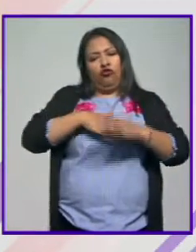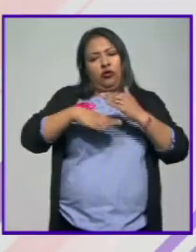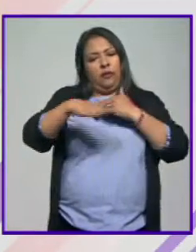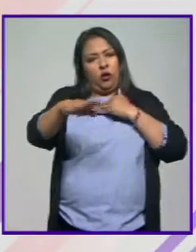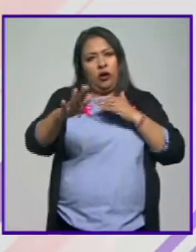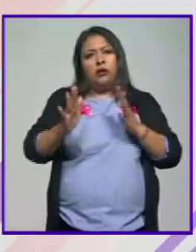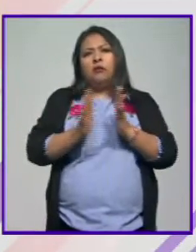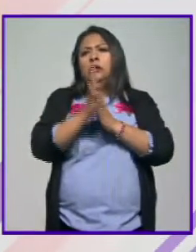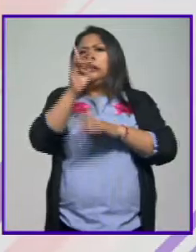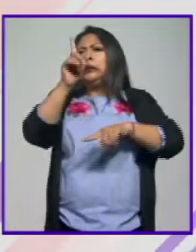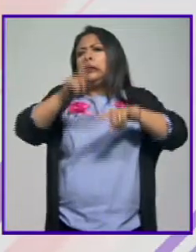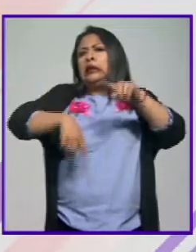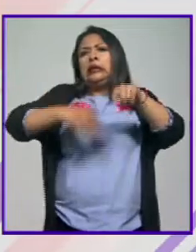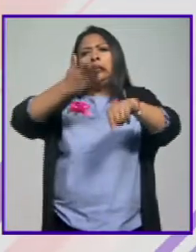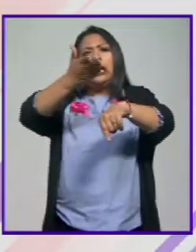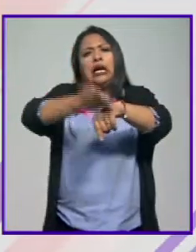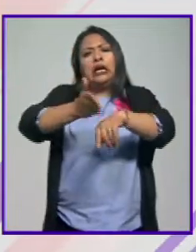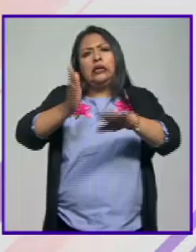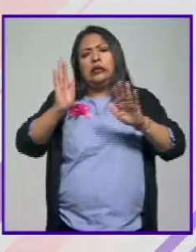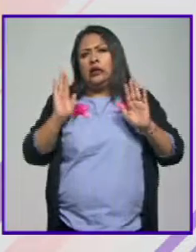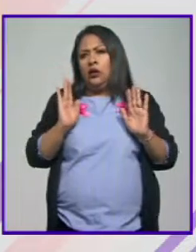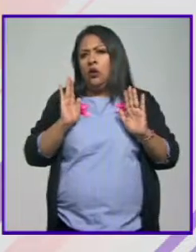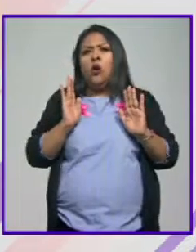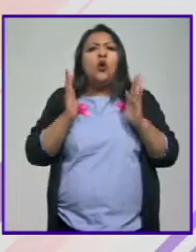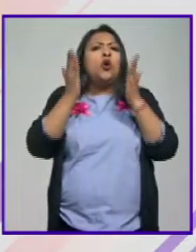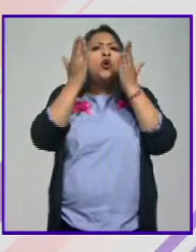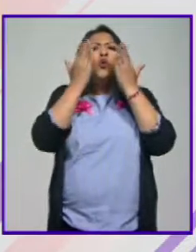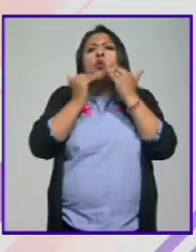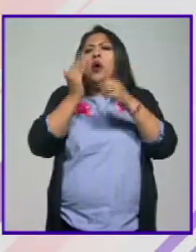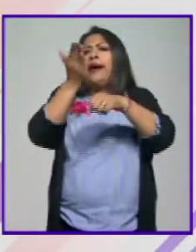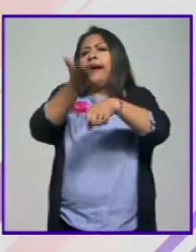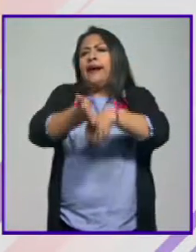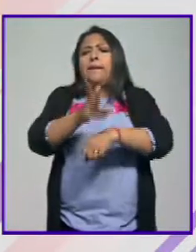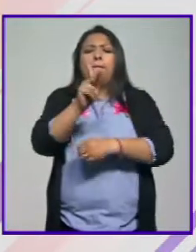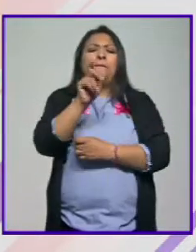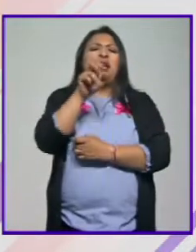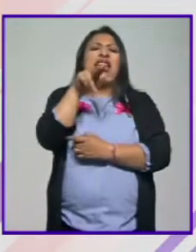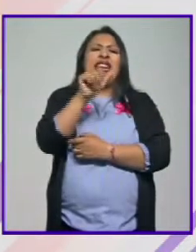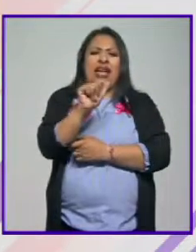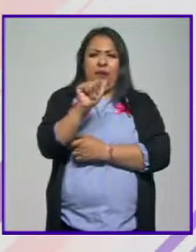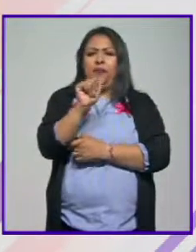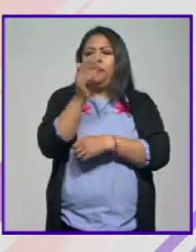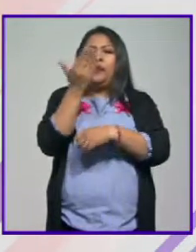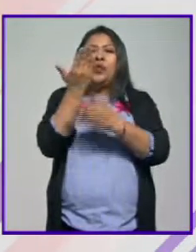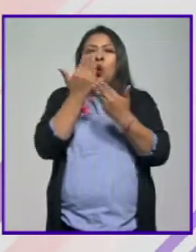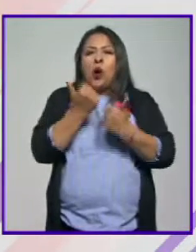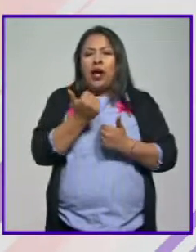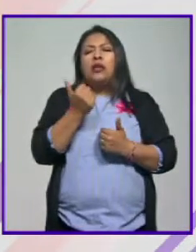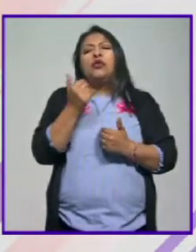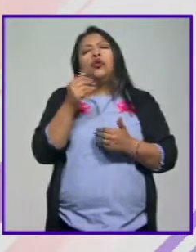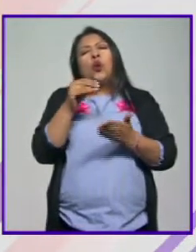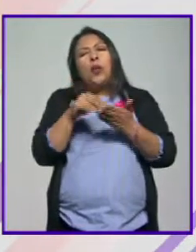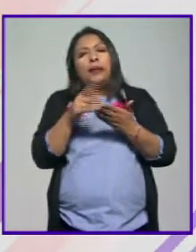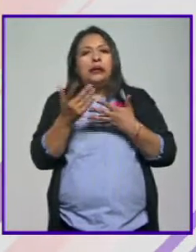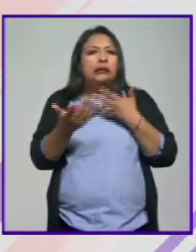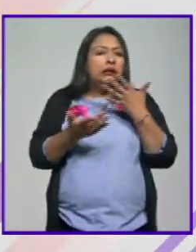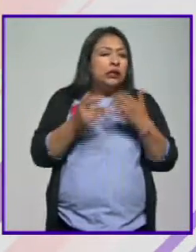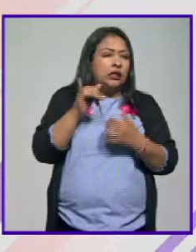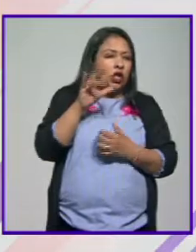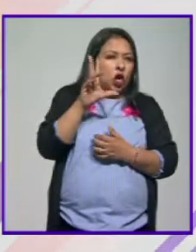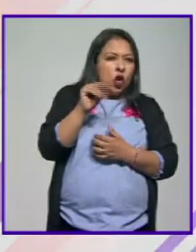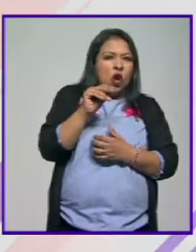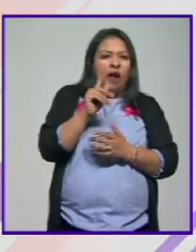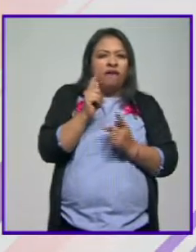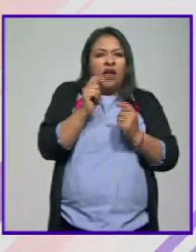es despenalizar. no hay pena. Queda la discusión del delito, pero se